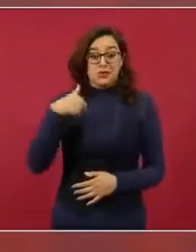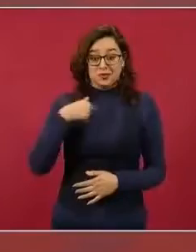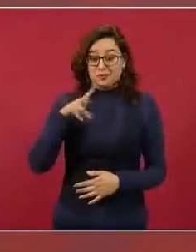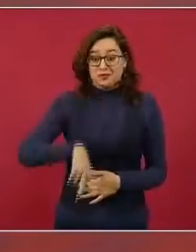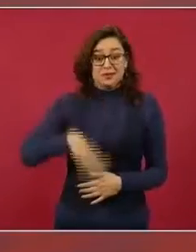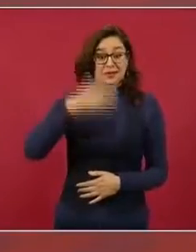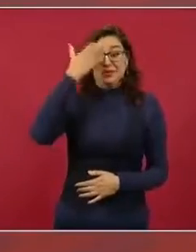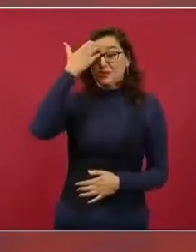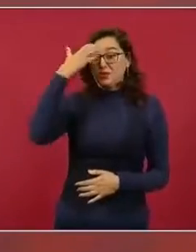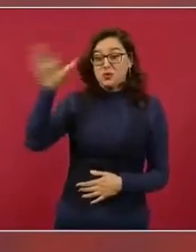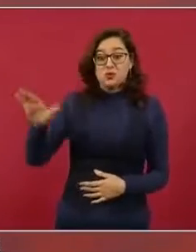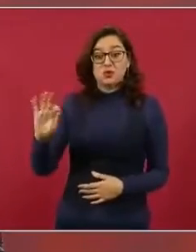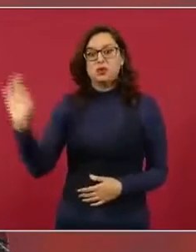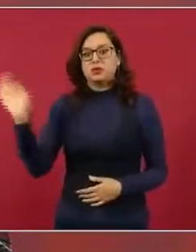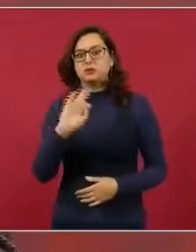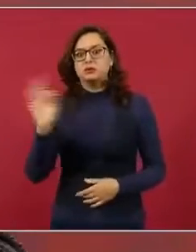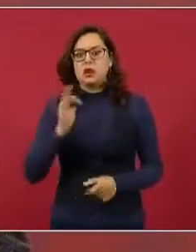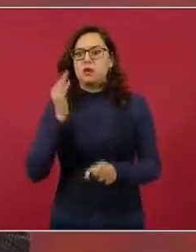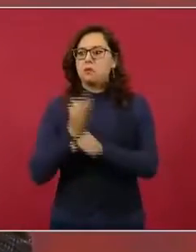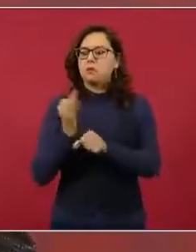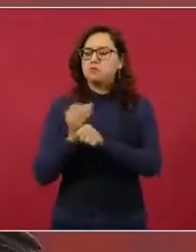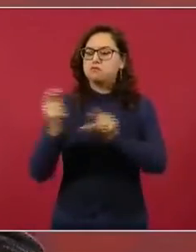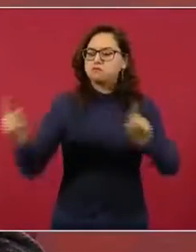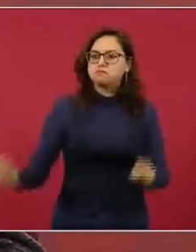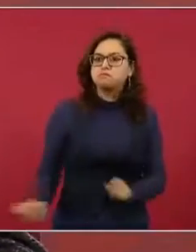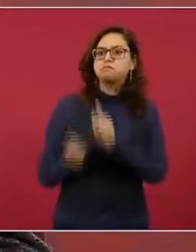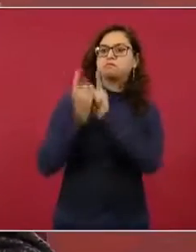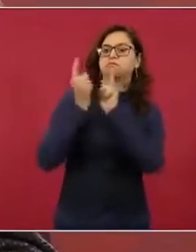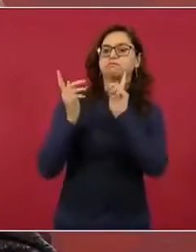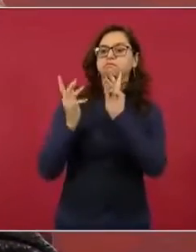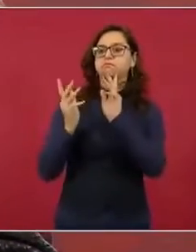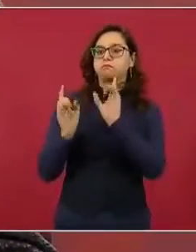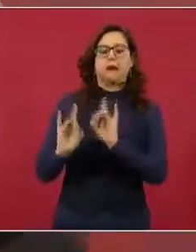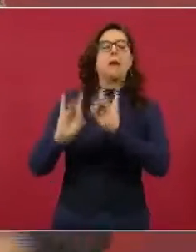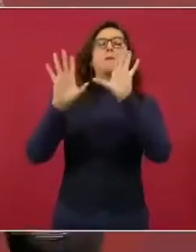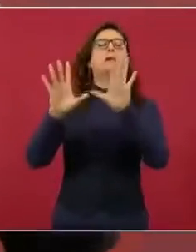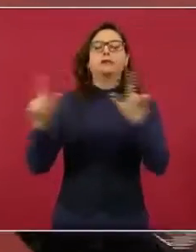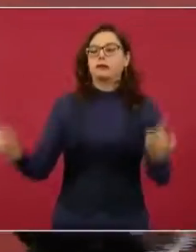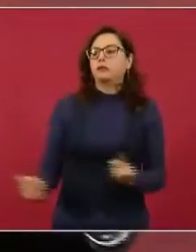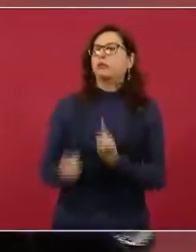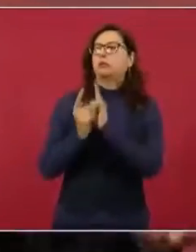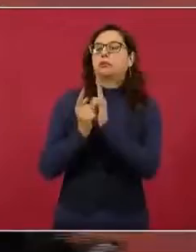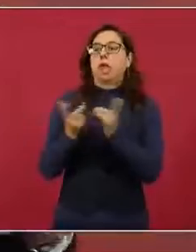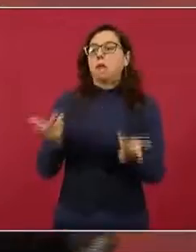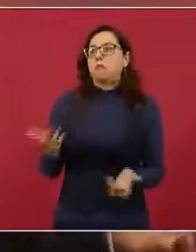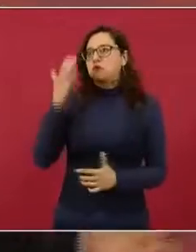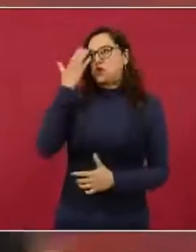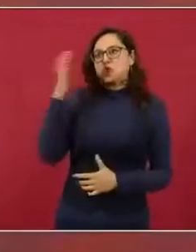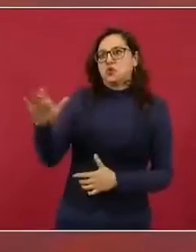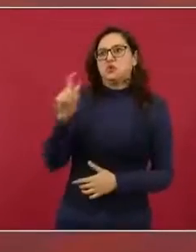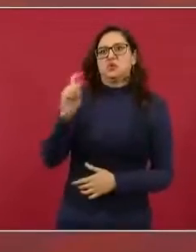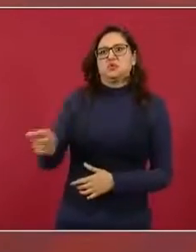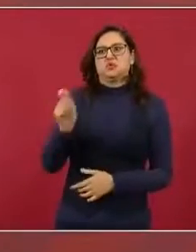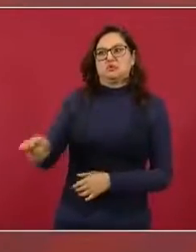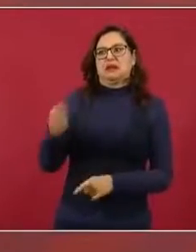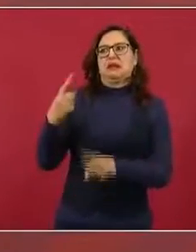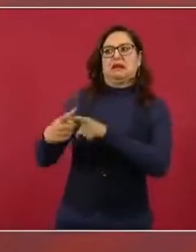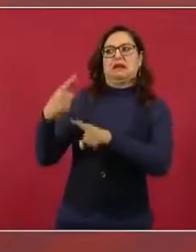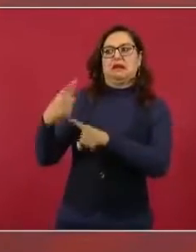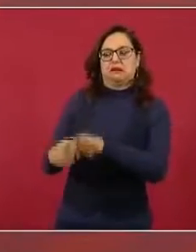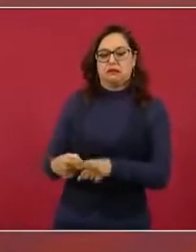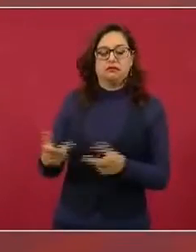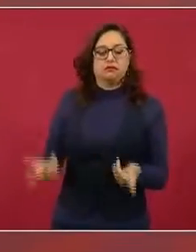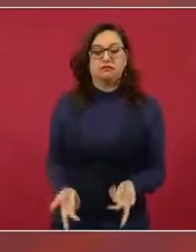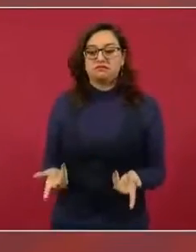porque no lo identifico, no he tenido